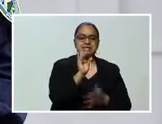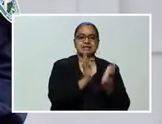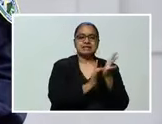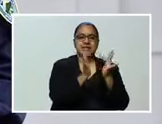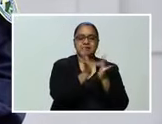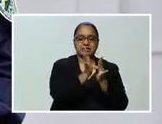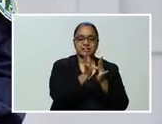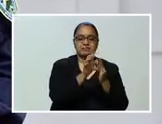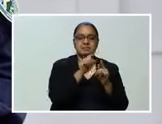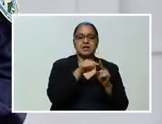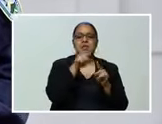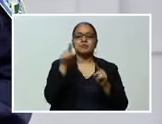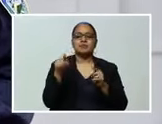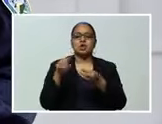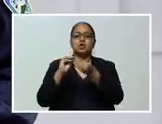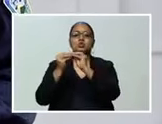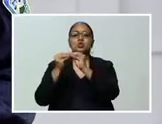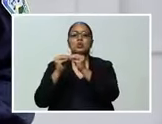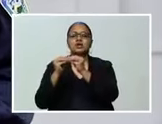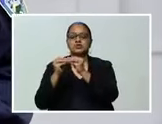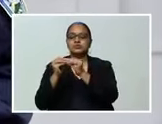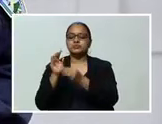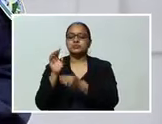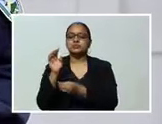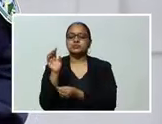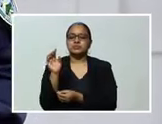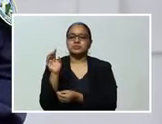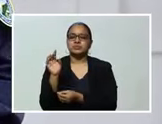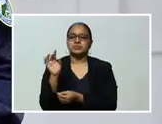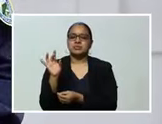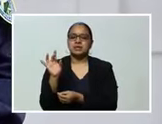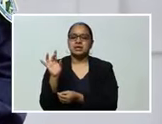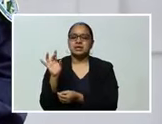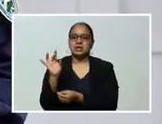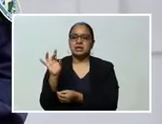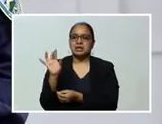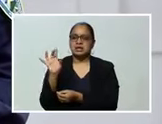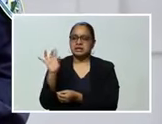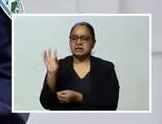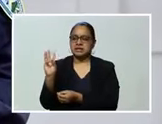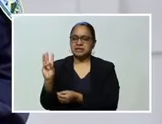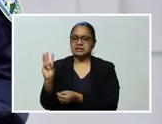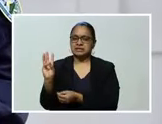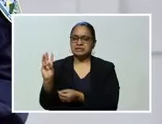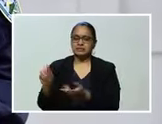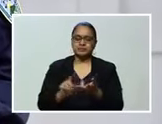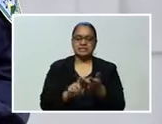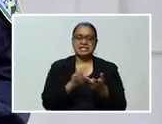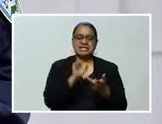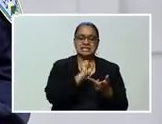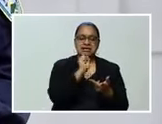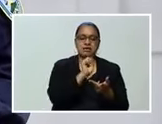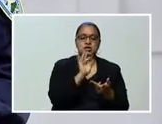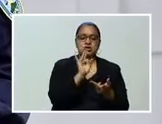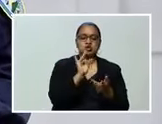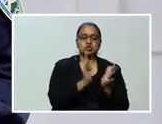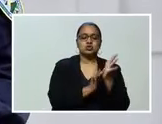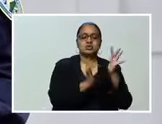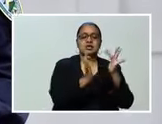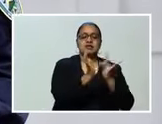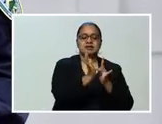abril, terminación de identidad, pasaporte o carnet de residente, el 6. Sábado, 18 de abril,